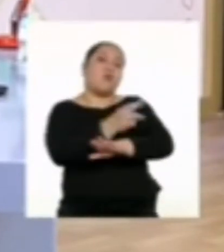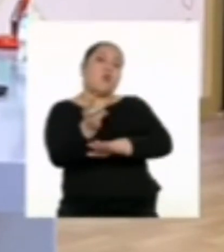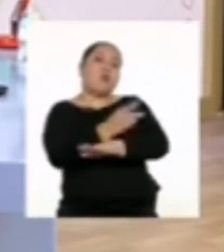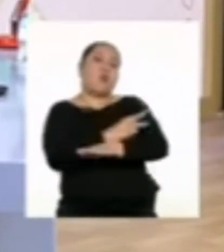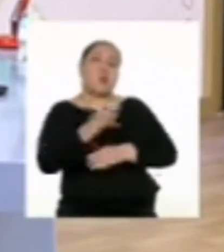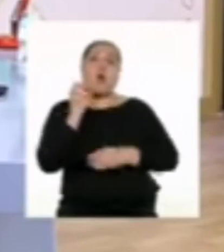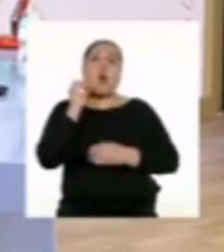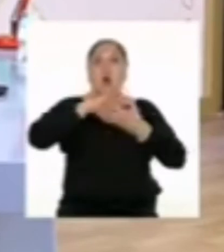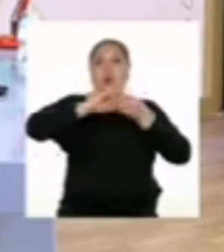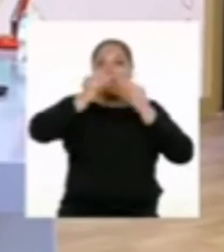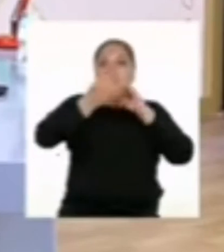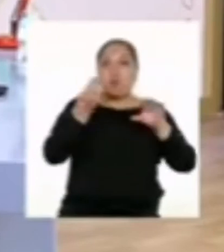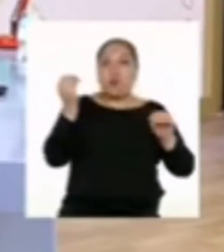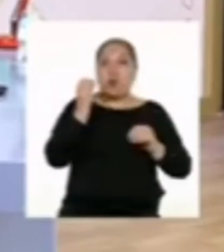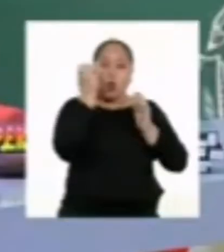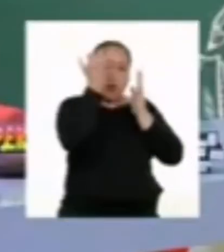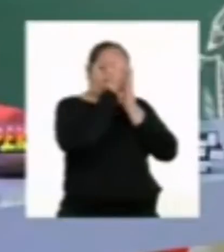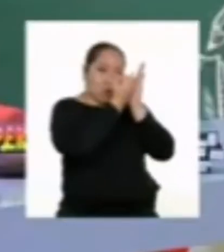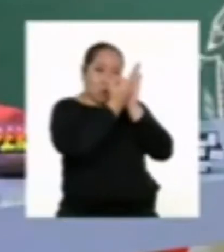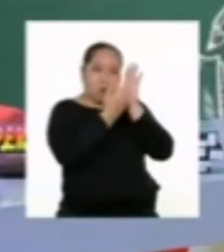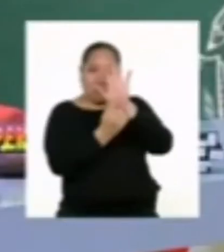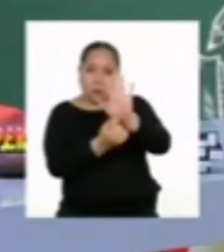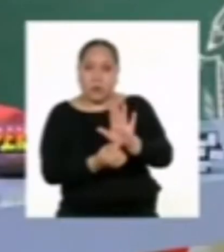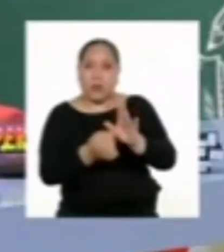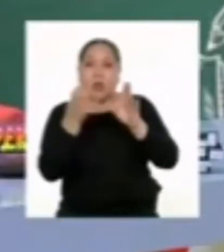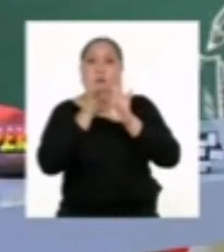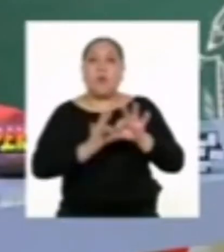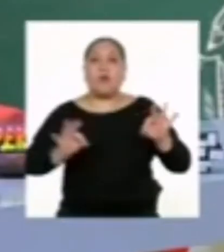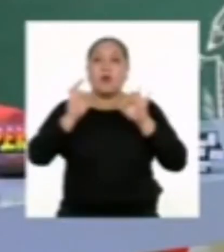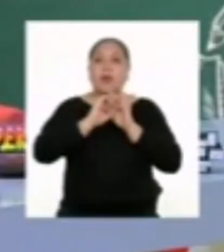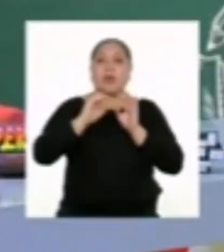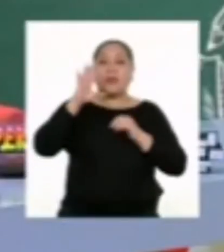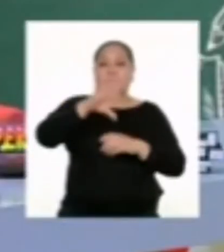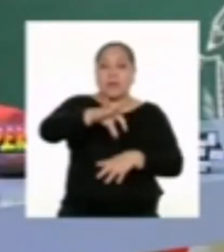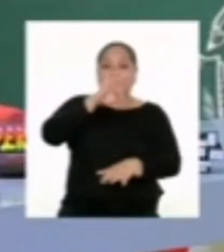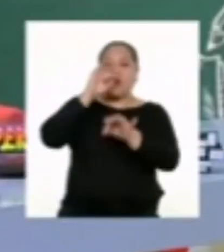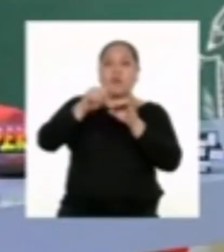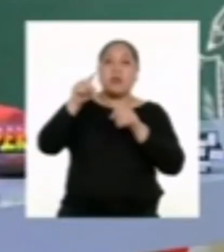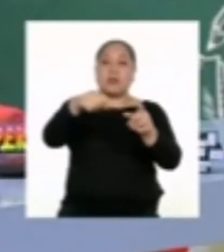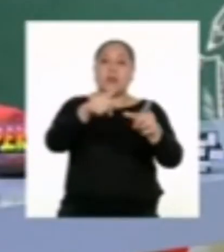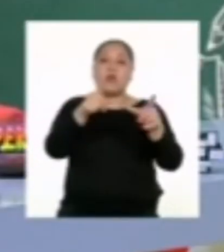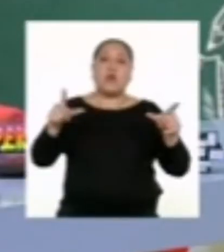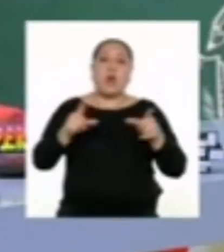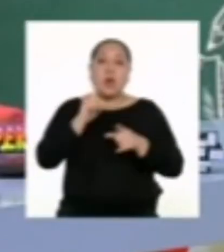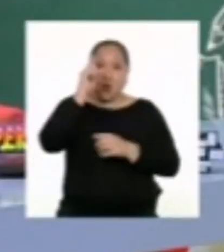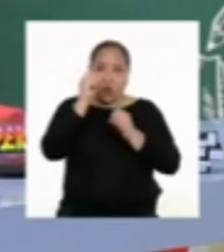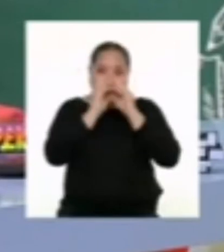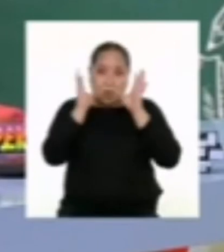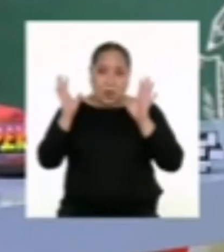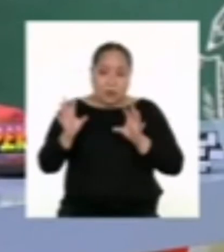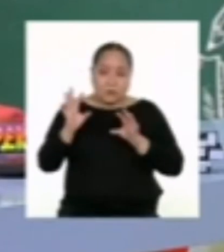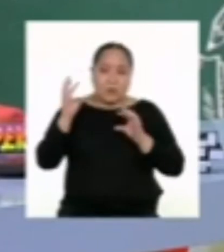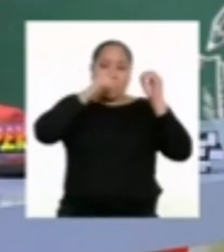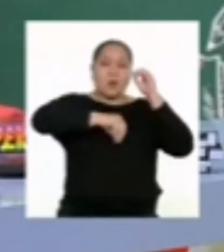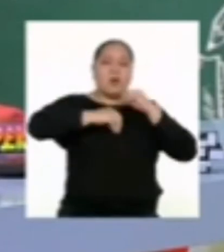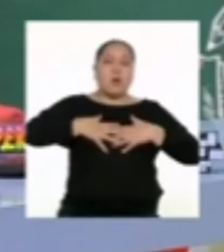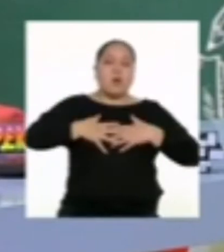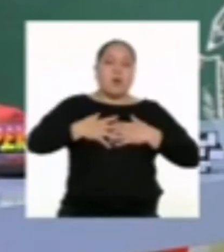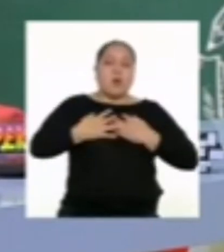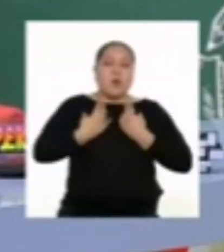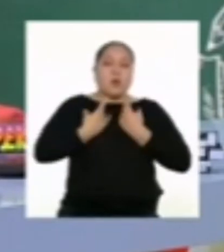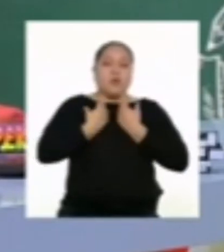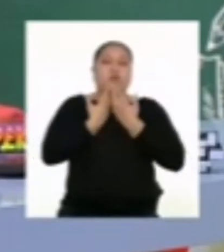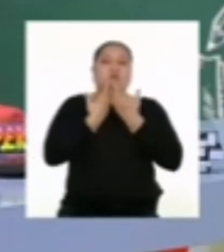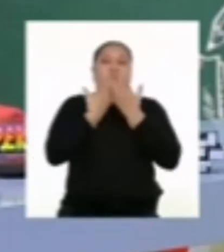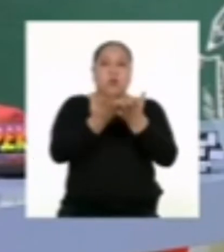de un cuento o un dibujo. Lo importante es encontrar ese espacio en el día para canalizar todo lo que